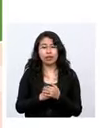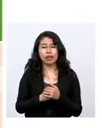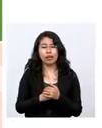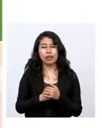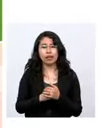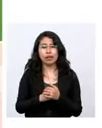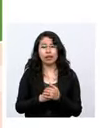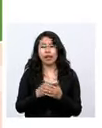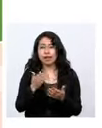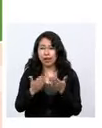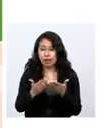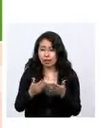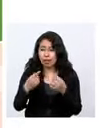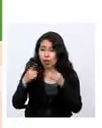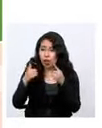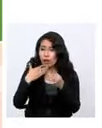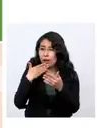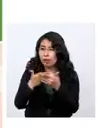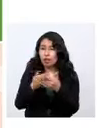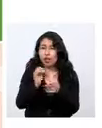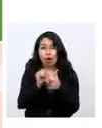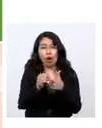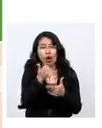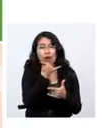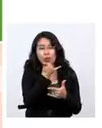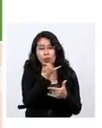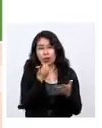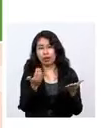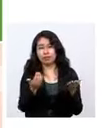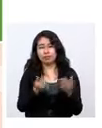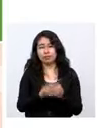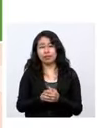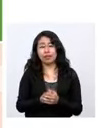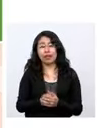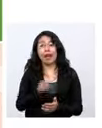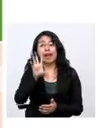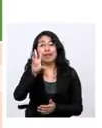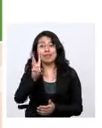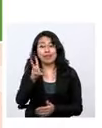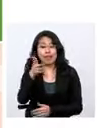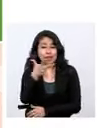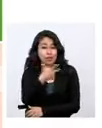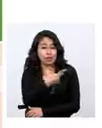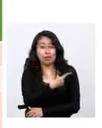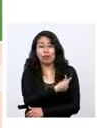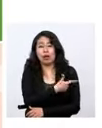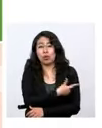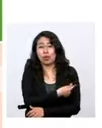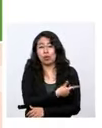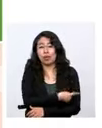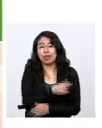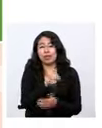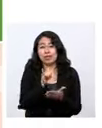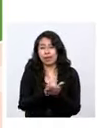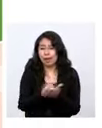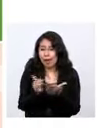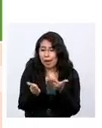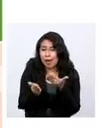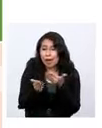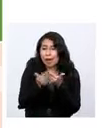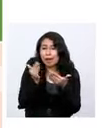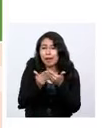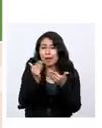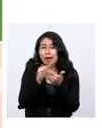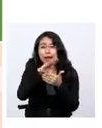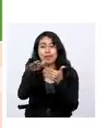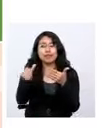o probabilidad de éxito futuro. Entonces, vemos de las seis vacunas que están casi todas en la